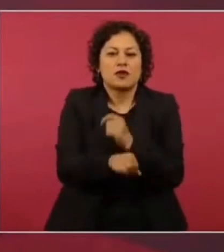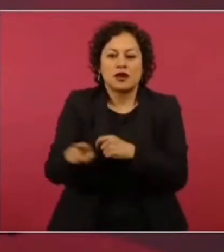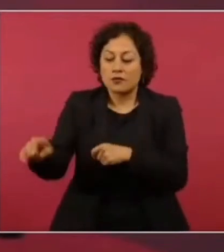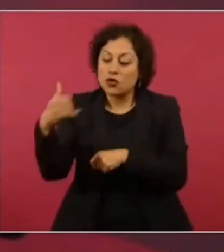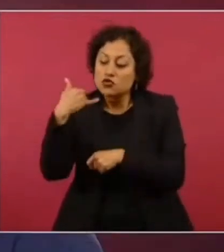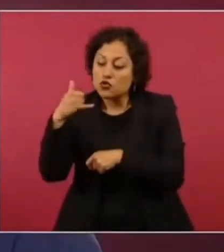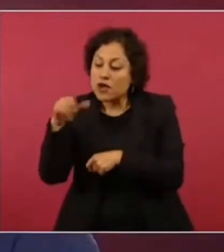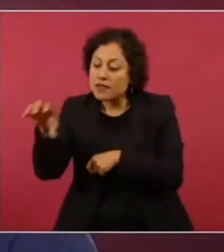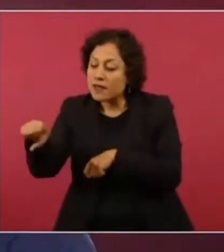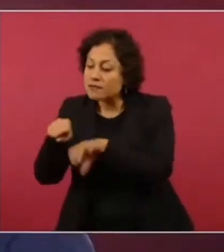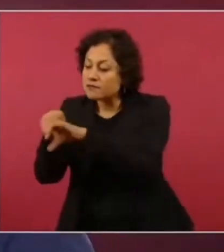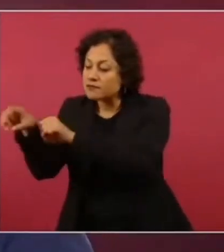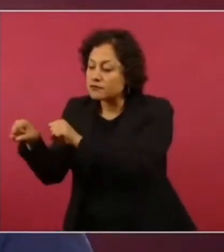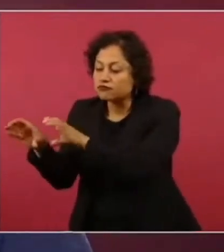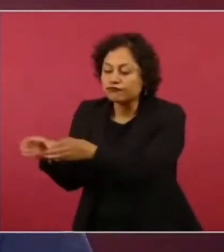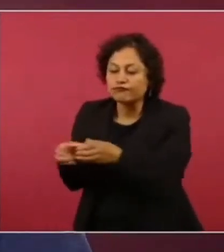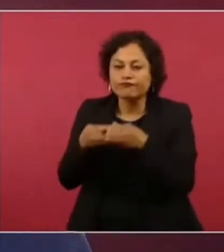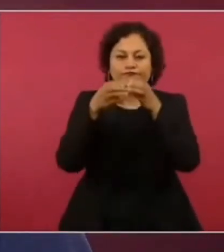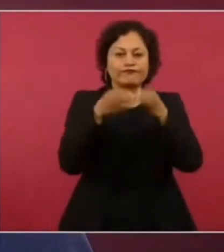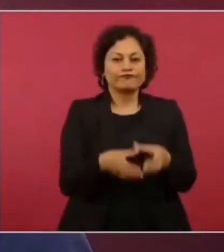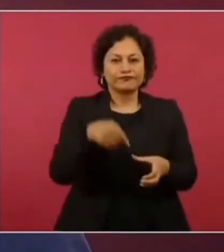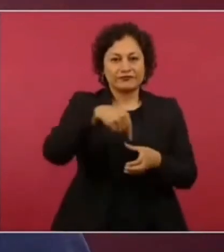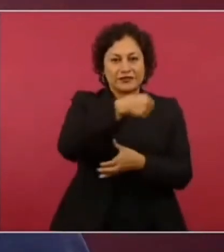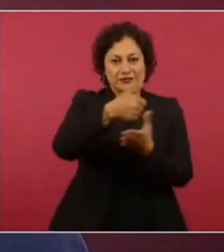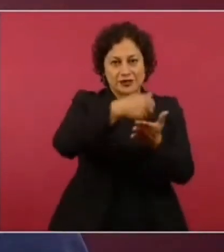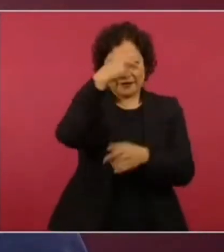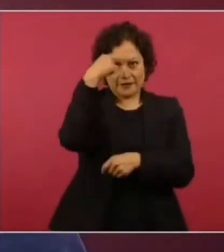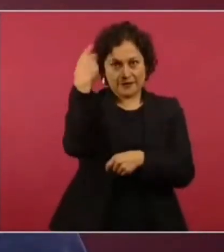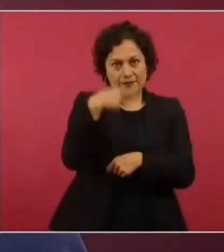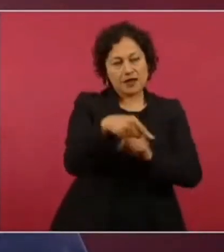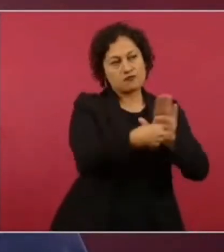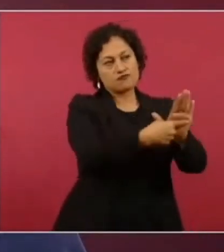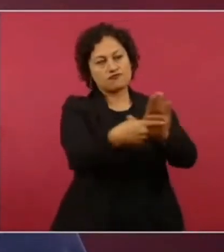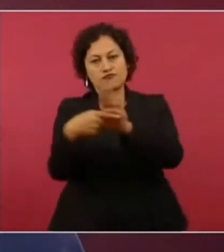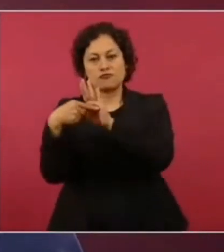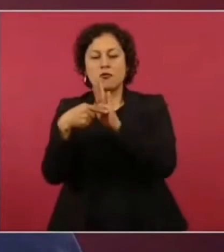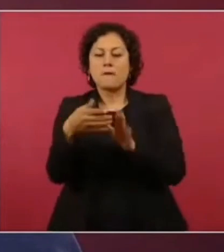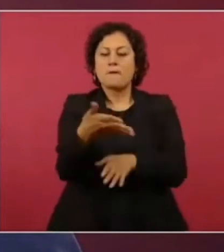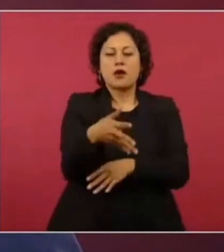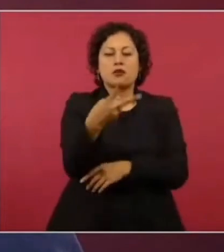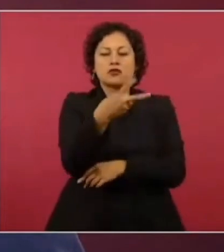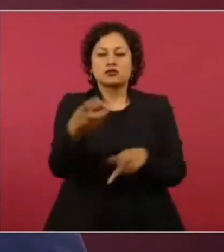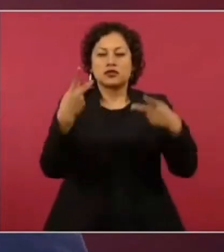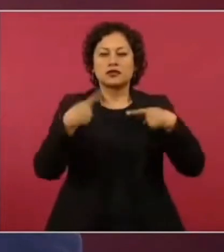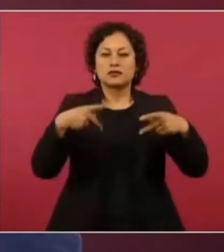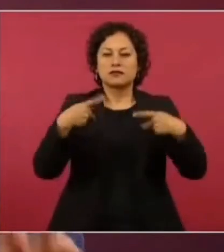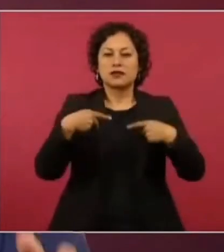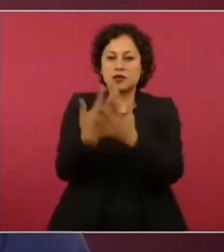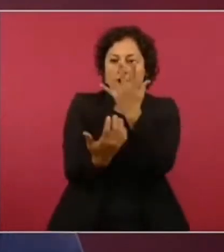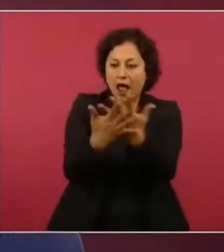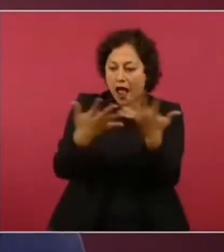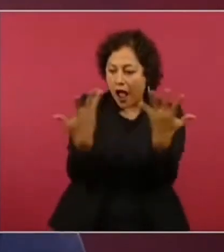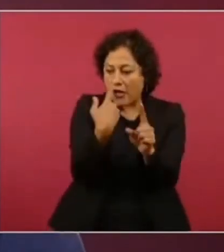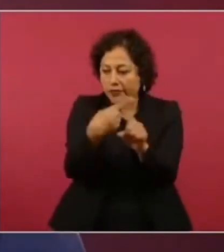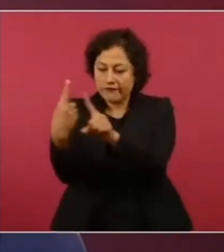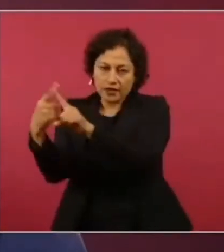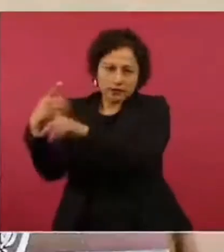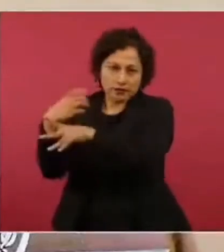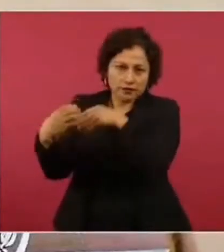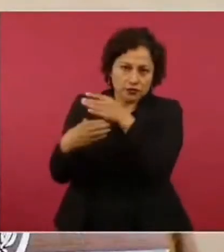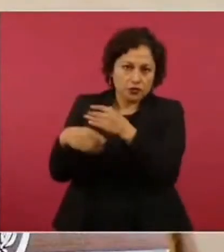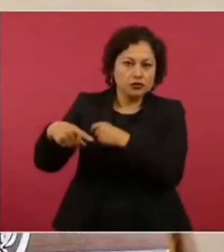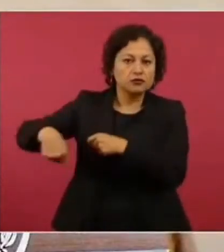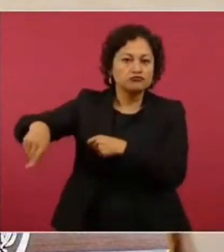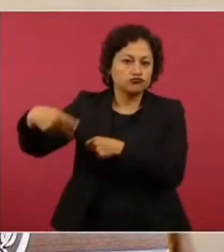la Ciudad de México. Vamos a estar teniendo prácticamente 200 grupos de artesanas y de artesanos yucatecos, con productos,